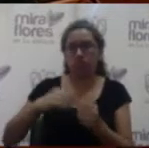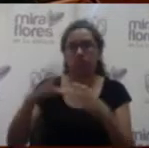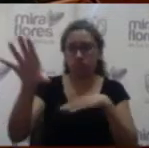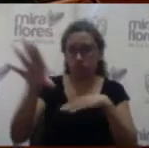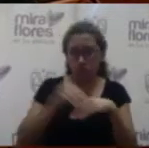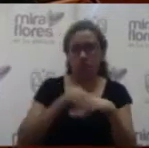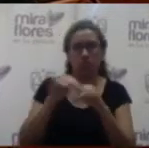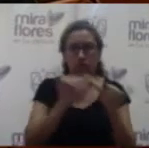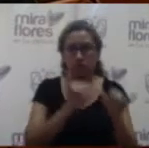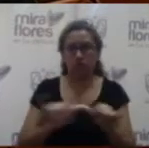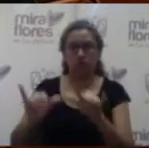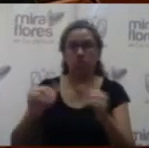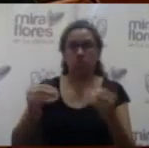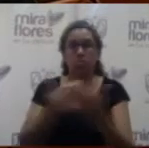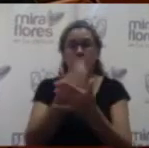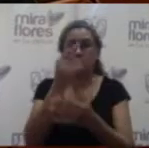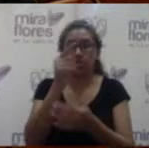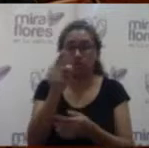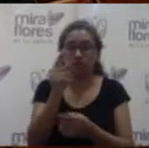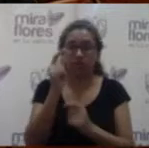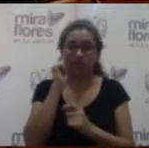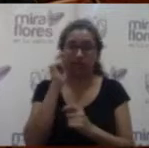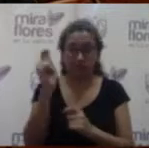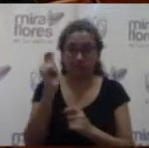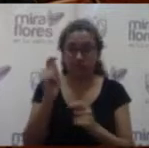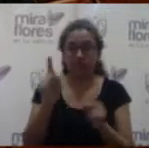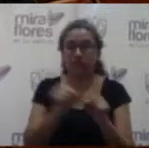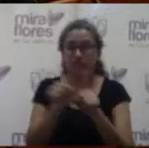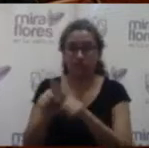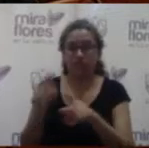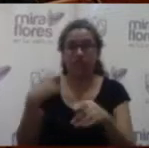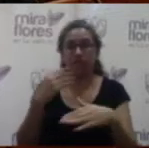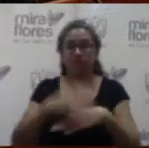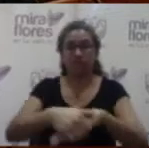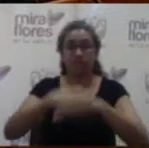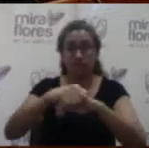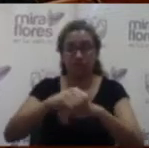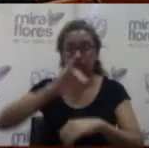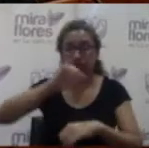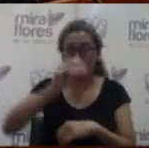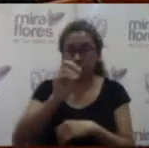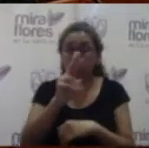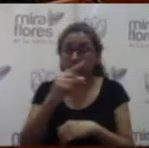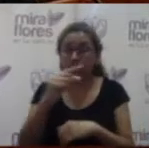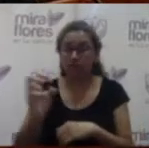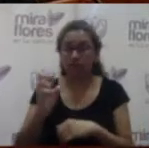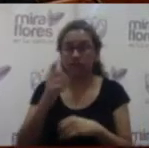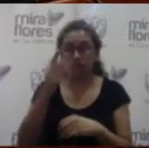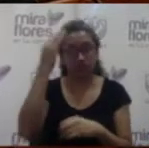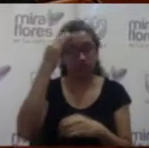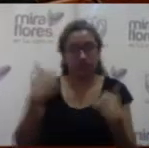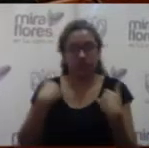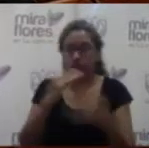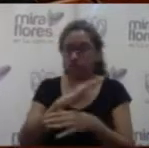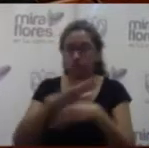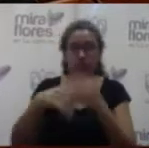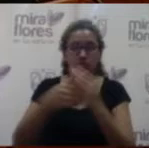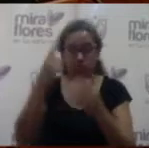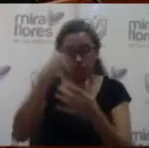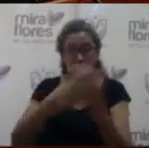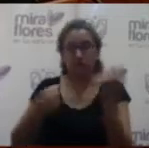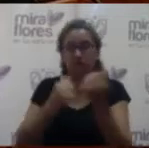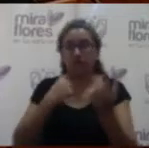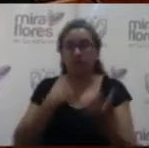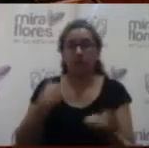con la presencia además del nuevo alcalde. Y realmente felicito, Jorge, y sabes que tienes toda mi confianza y todo mi